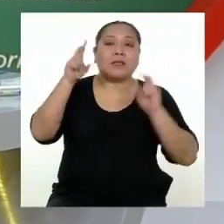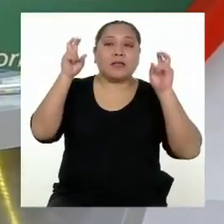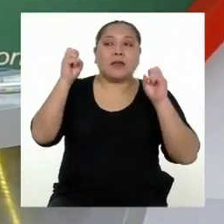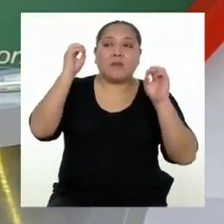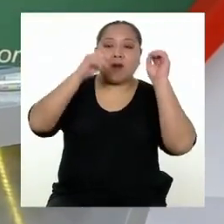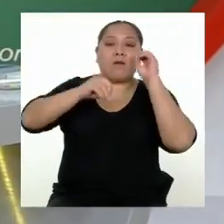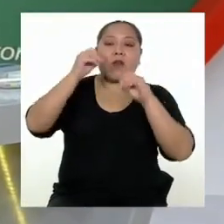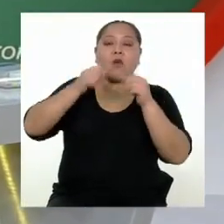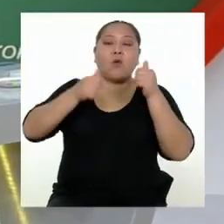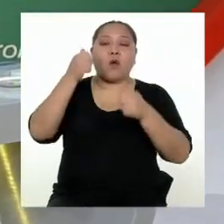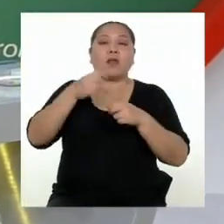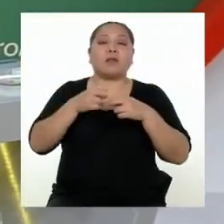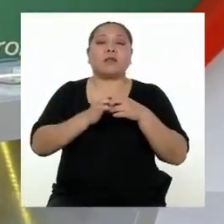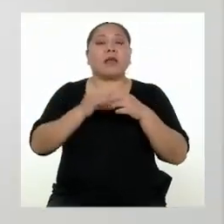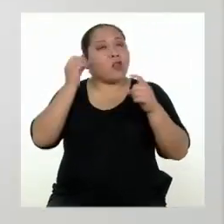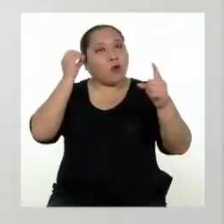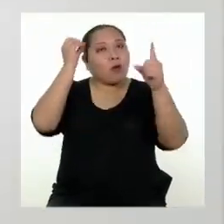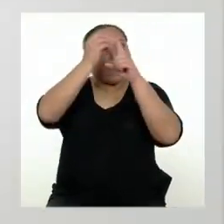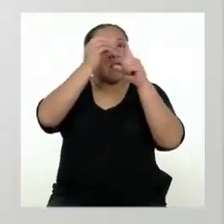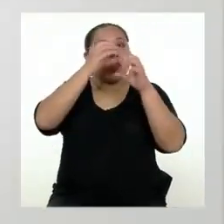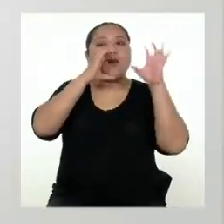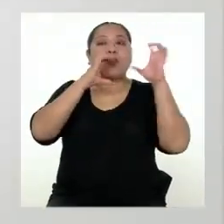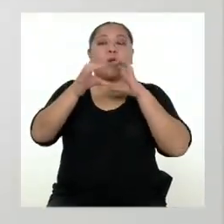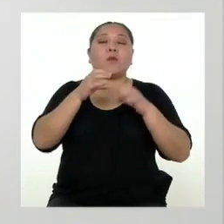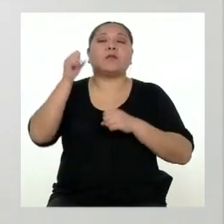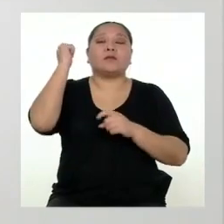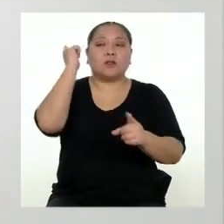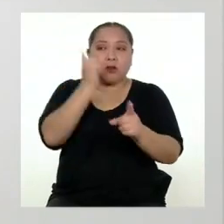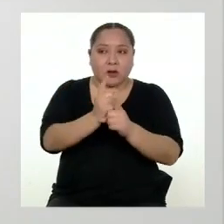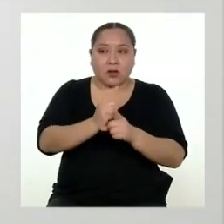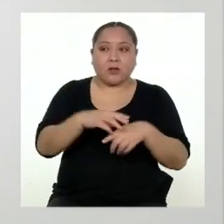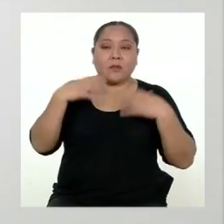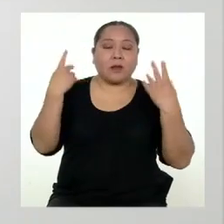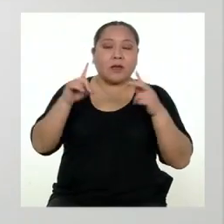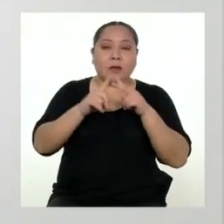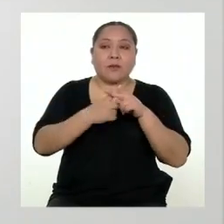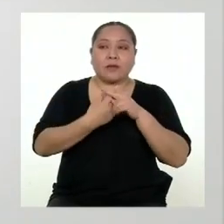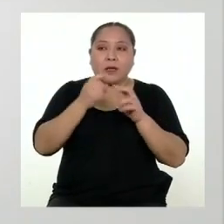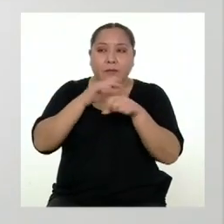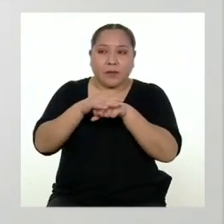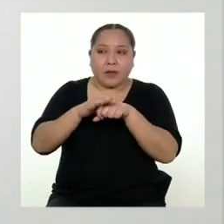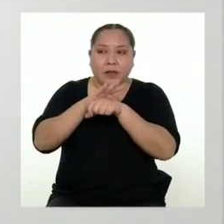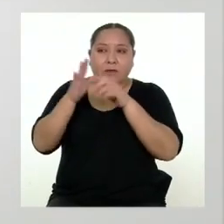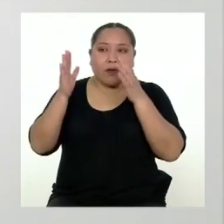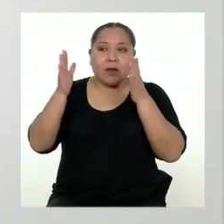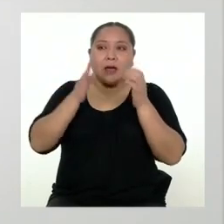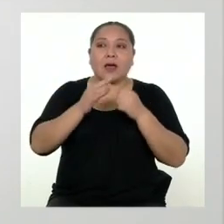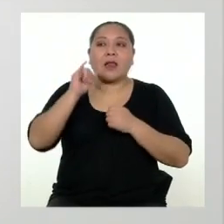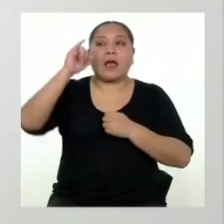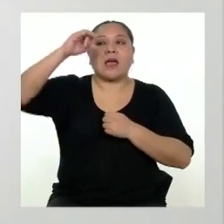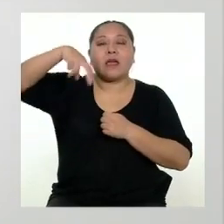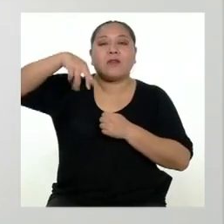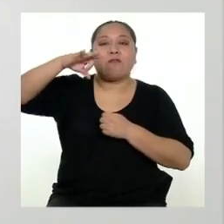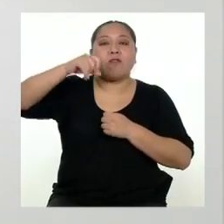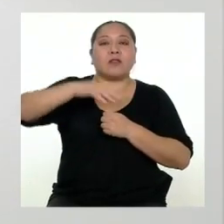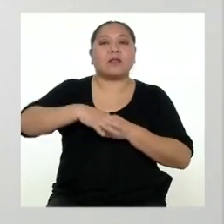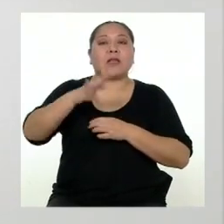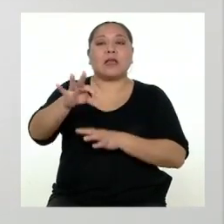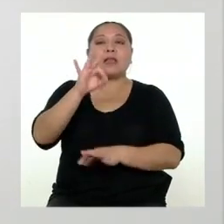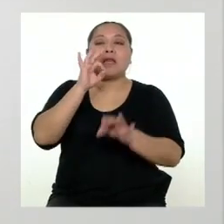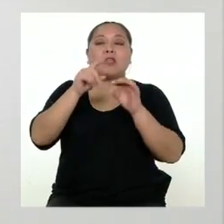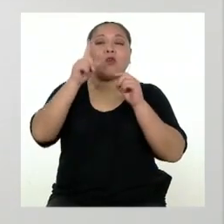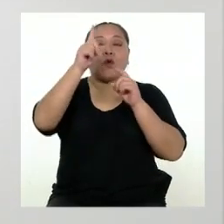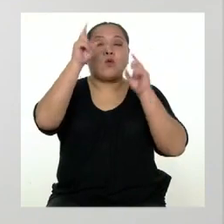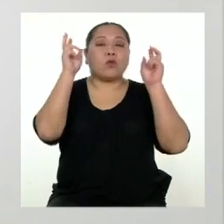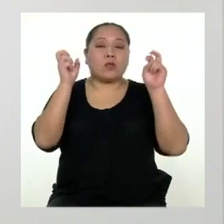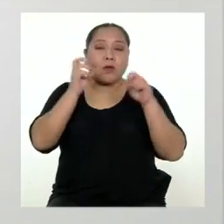es la situación comunicativa. Así es. Entonces, para empezar a planificar nuestra infografía, primero tenemos que elegir un